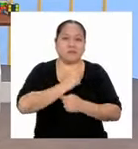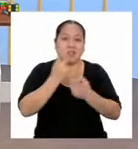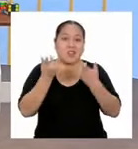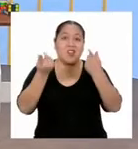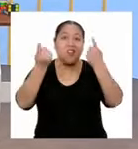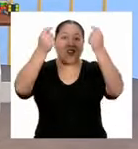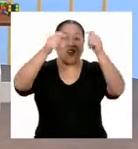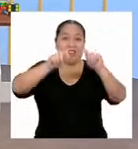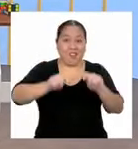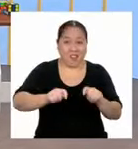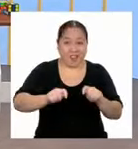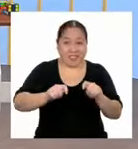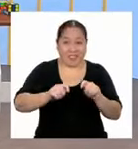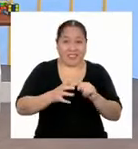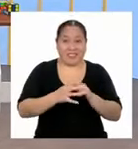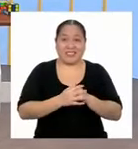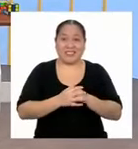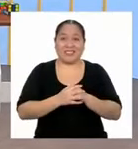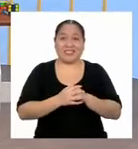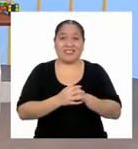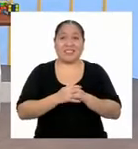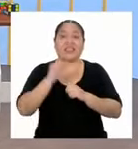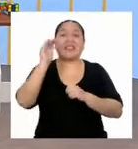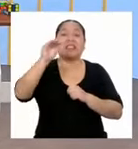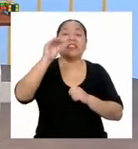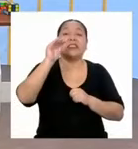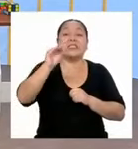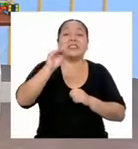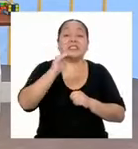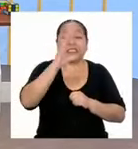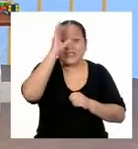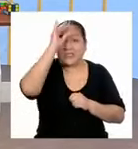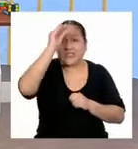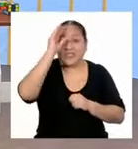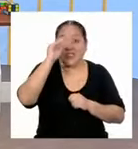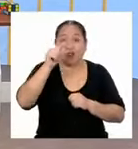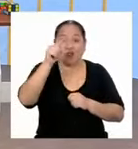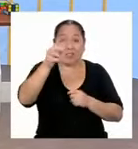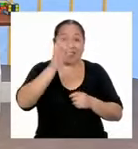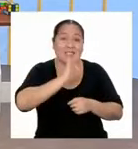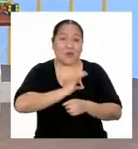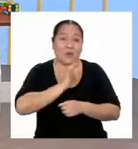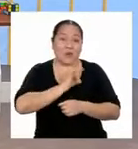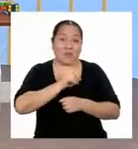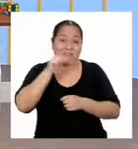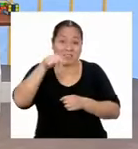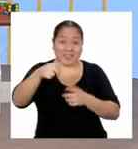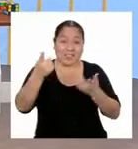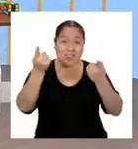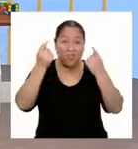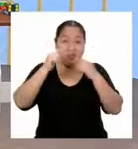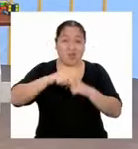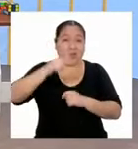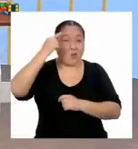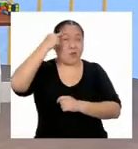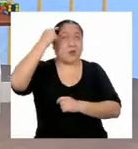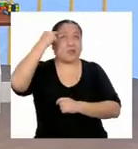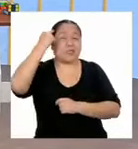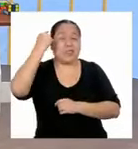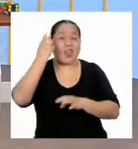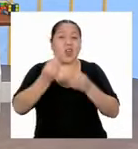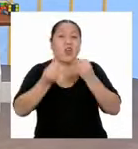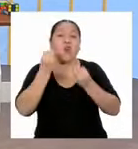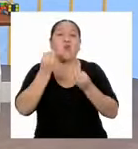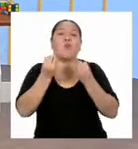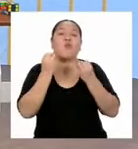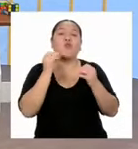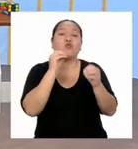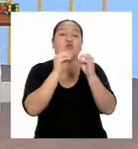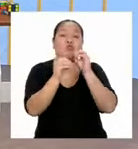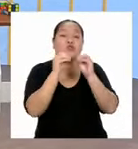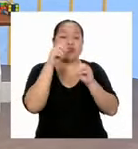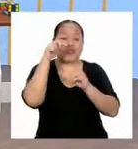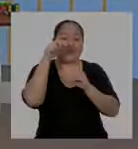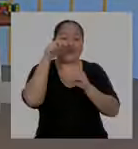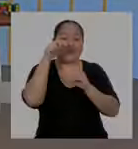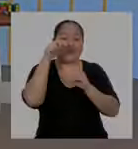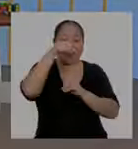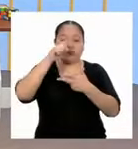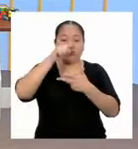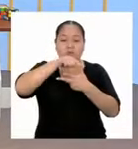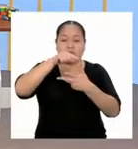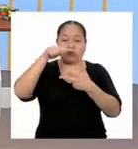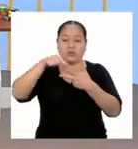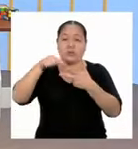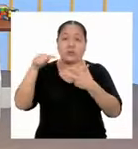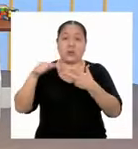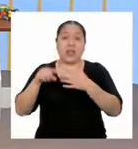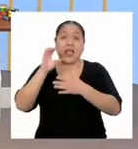que irnos a un corde comercial. Chicas, chicos, ustedes aprovechen esta pausa para ir pensando en posibles soluciones al misterio matemático.